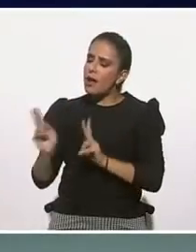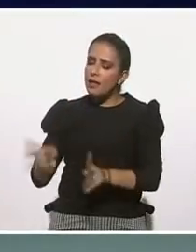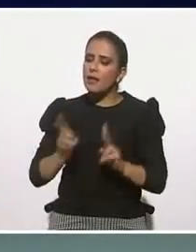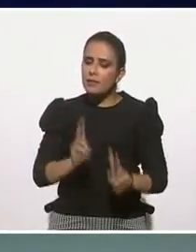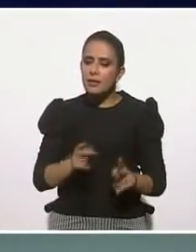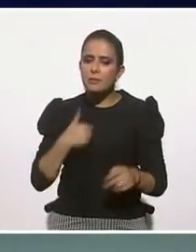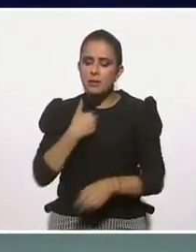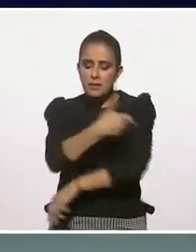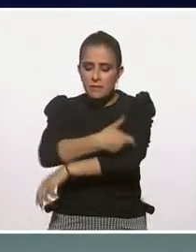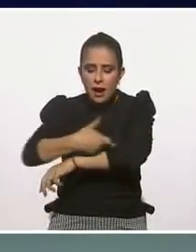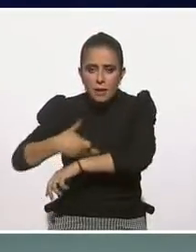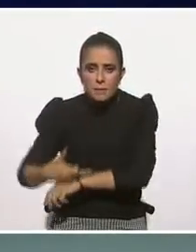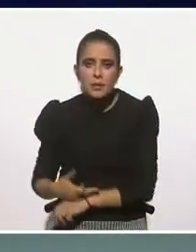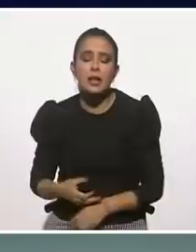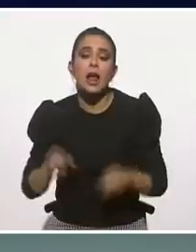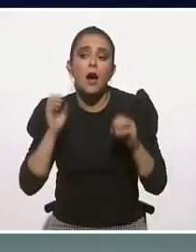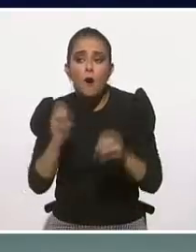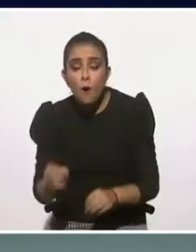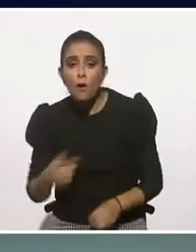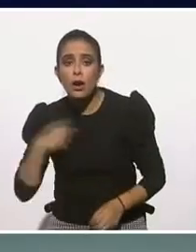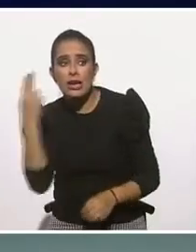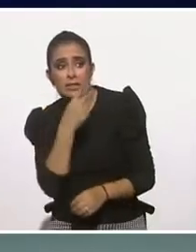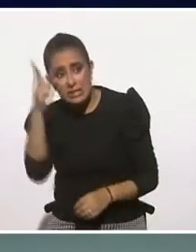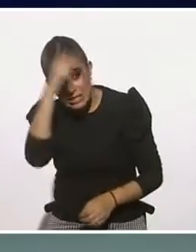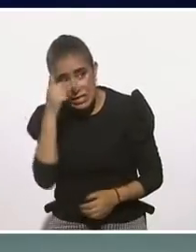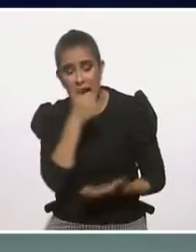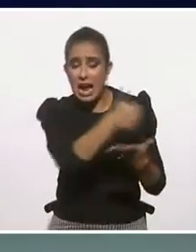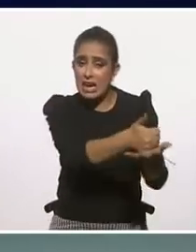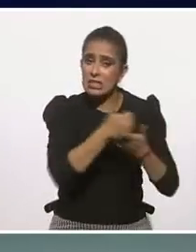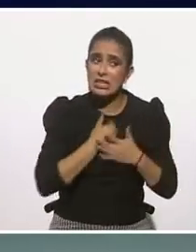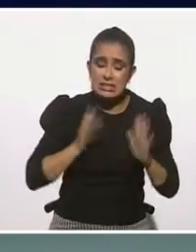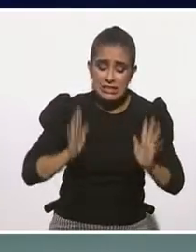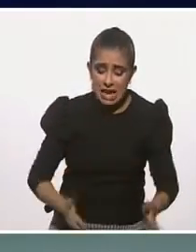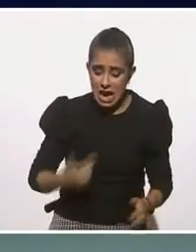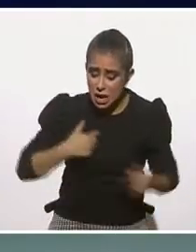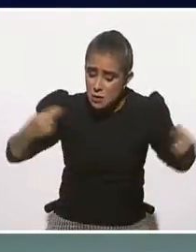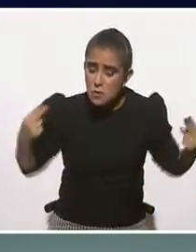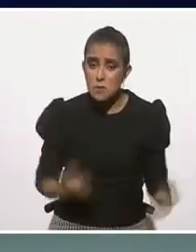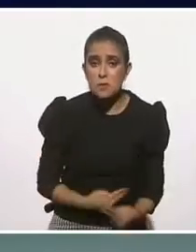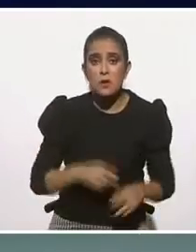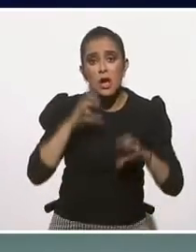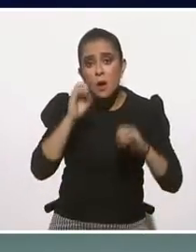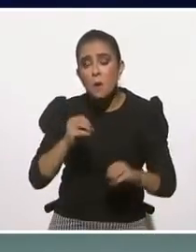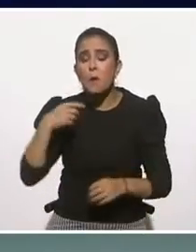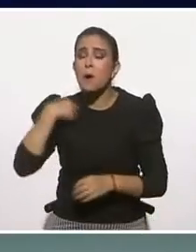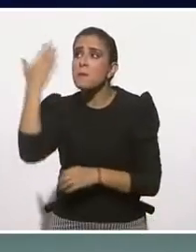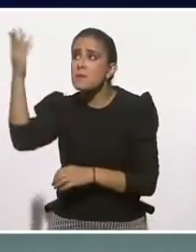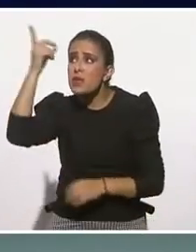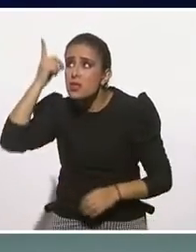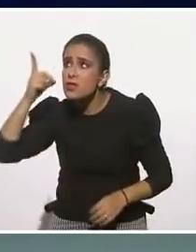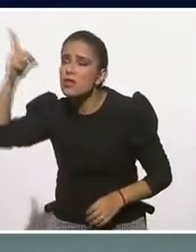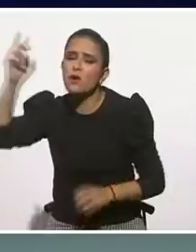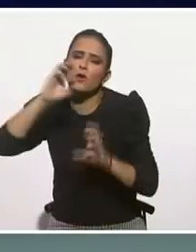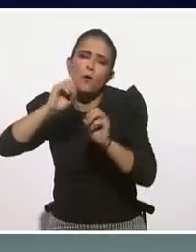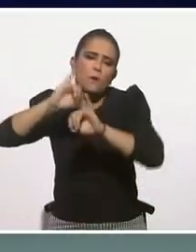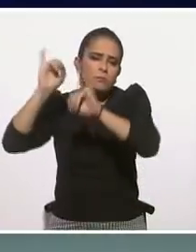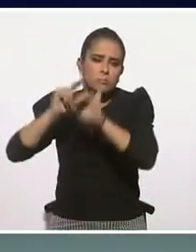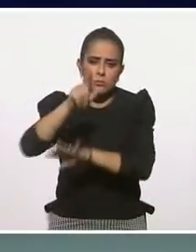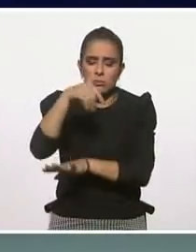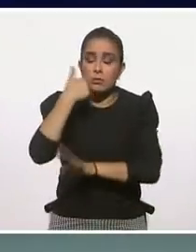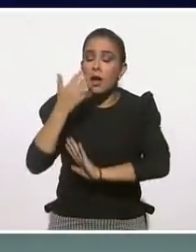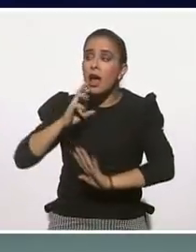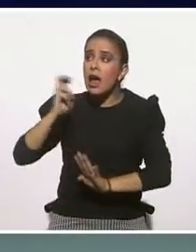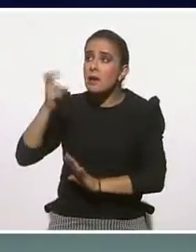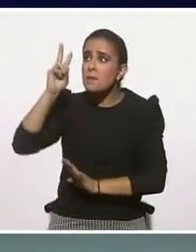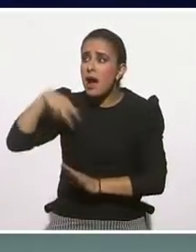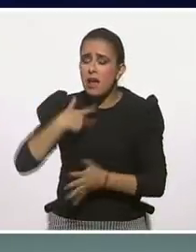¿Estoy en la necesidad de acercarme con otro especialista o incluso de pedirle a Dios o a la espiritualidad? Porque el problema es tan grande que no alcanzo a